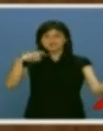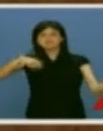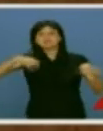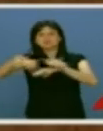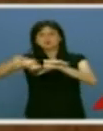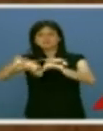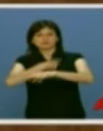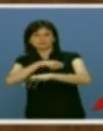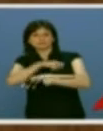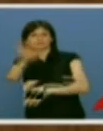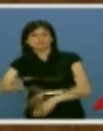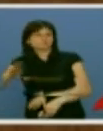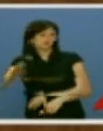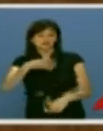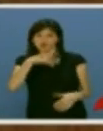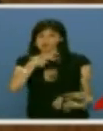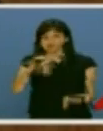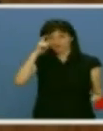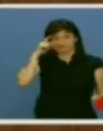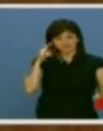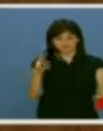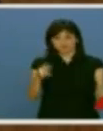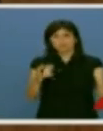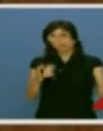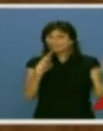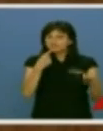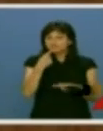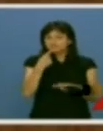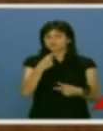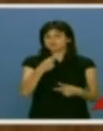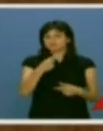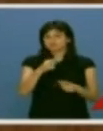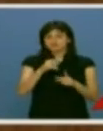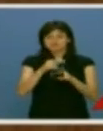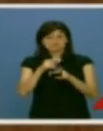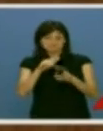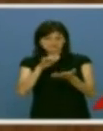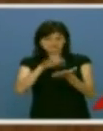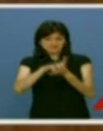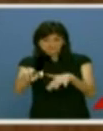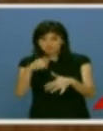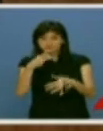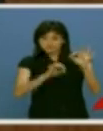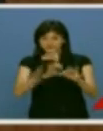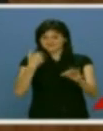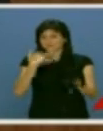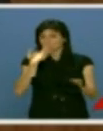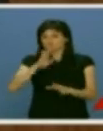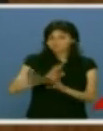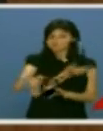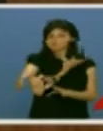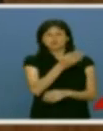del gobierno de España era el mismo que ahora. Y ustedes atribuyeron la excelente cifra que arrojaba Castilla y León. Han pasado cuatro años